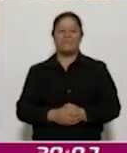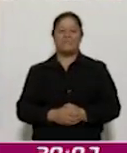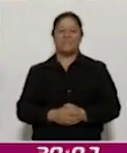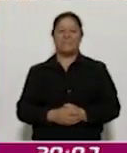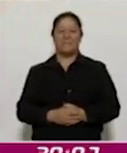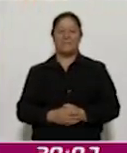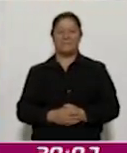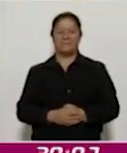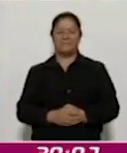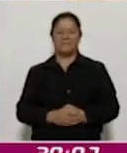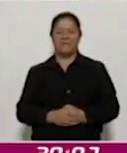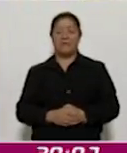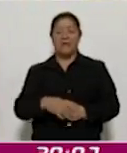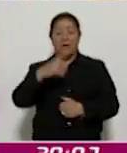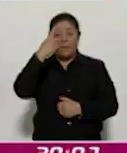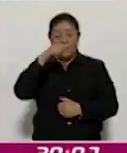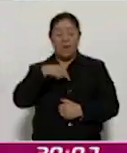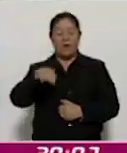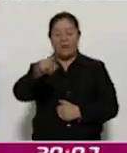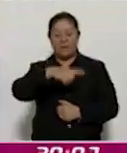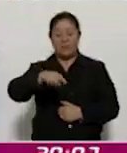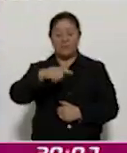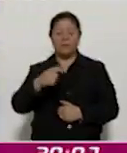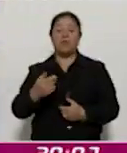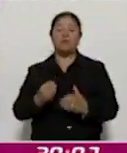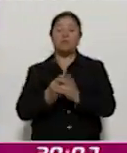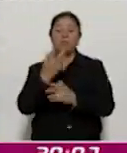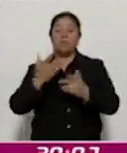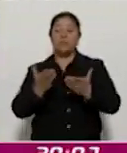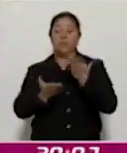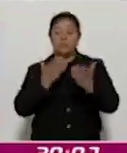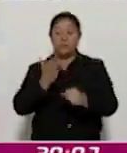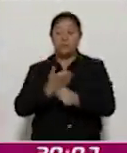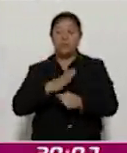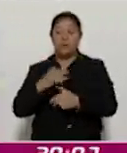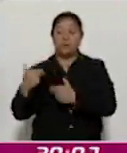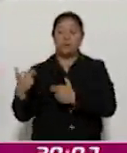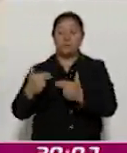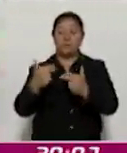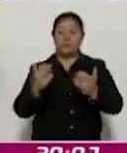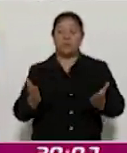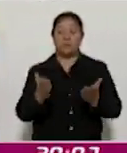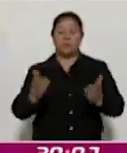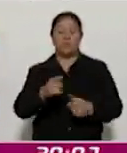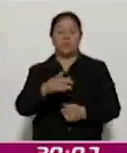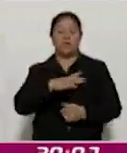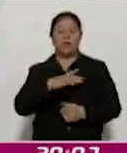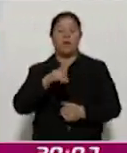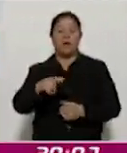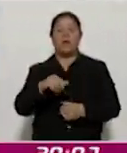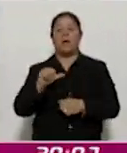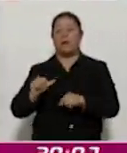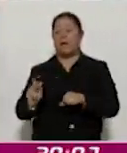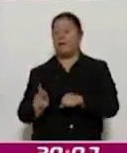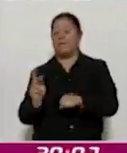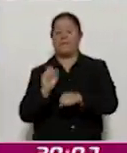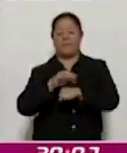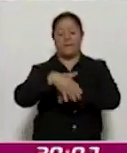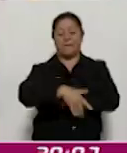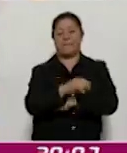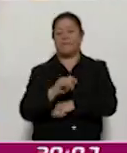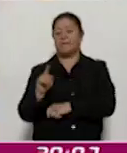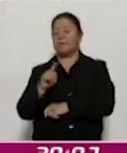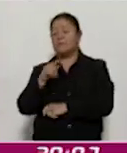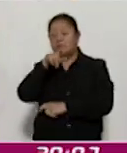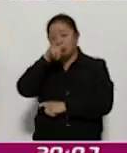Con el fin de fomentar el espíritu emprendedor en las nuevas generaciones, estudiantes de los planteles del Conalep, Amahag, Sacualpan y Teacalco, participaron